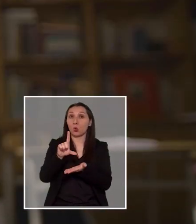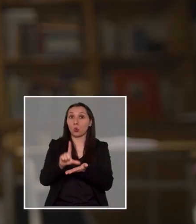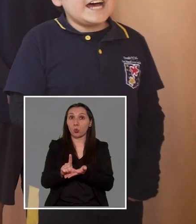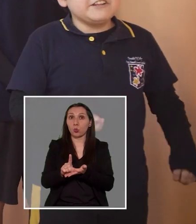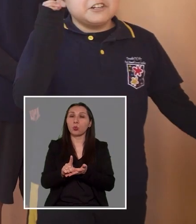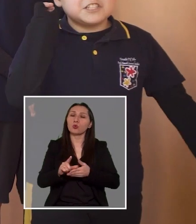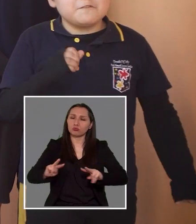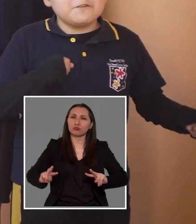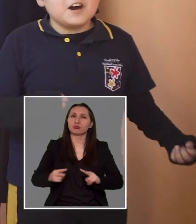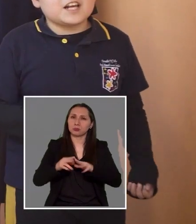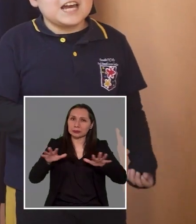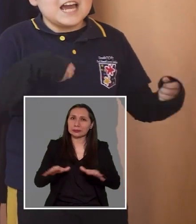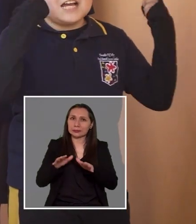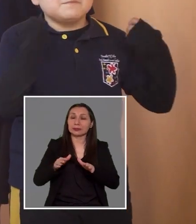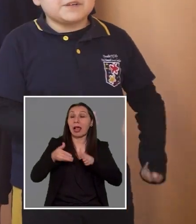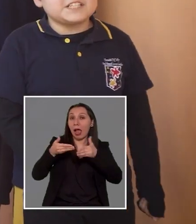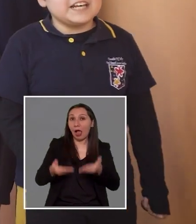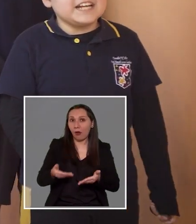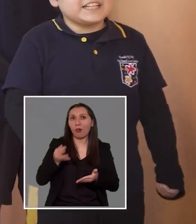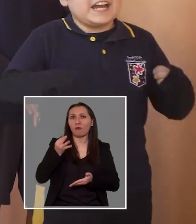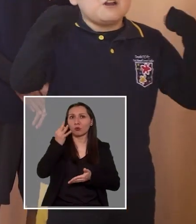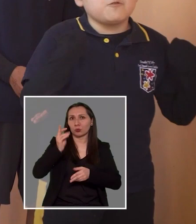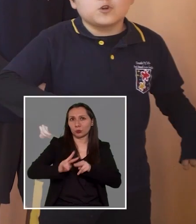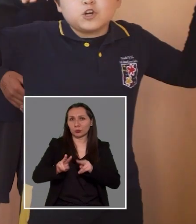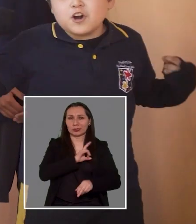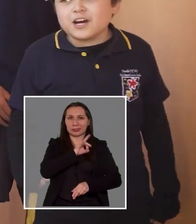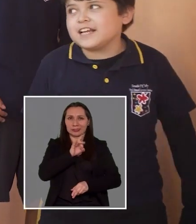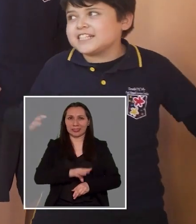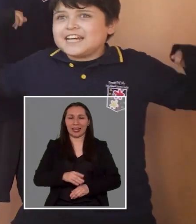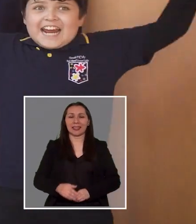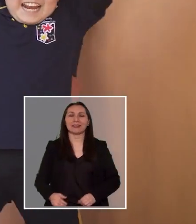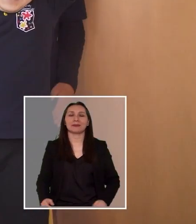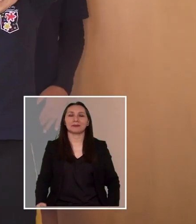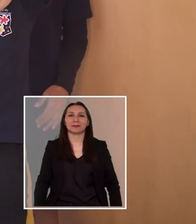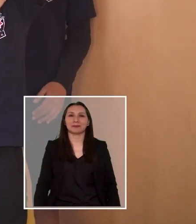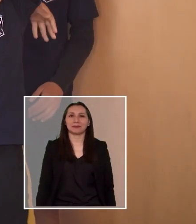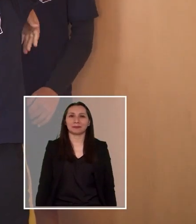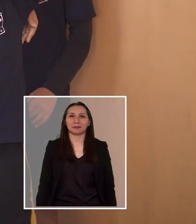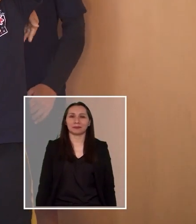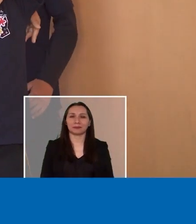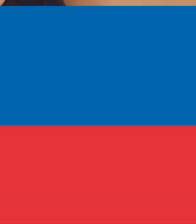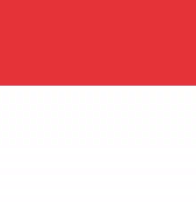¡Un lugar donde se porte el presente y el futuro de Chile!